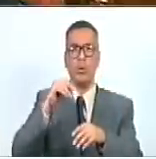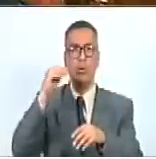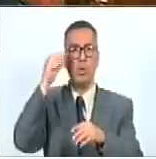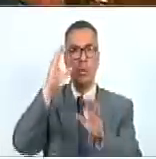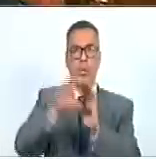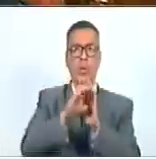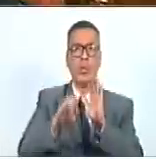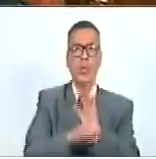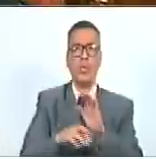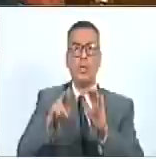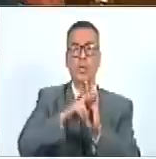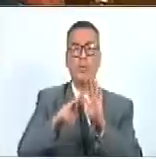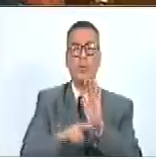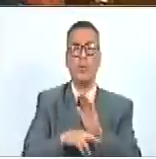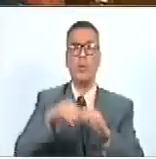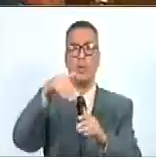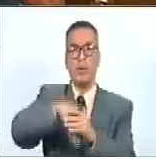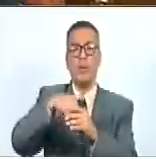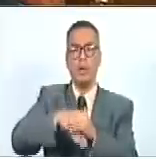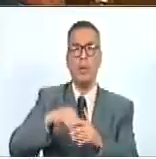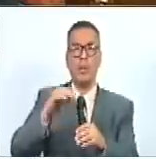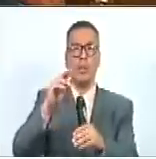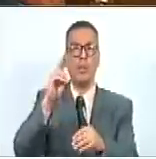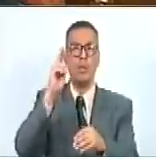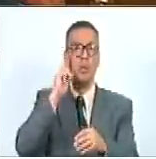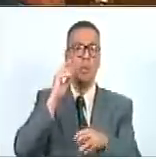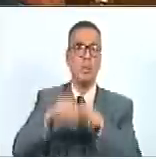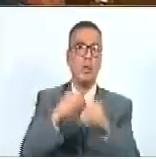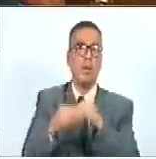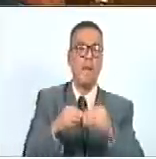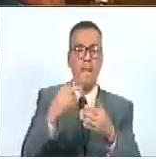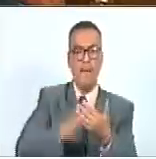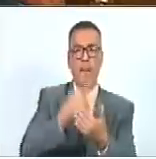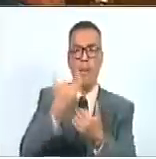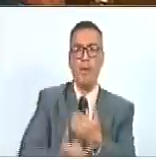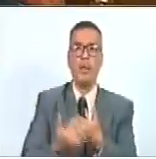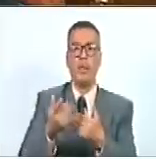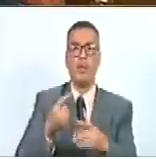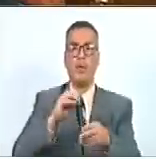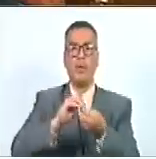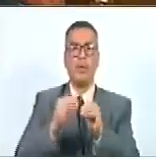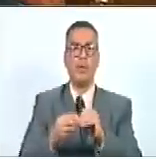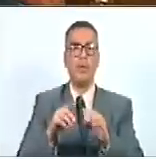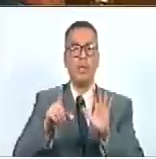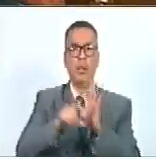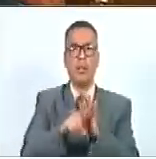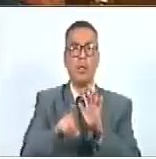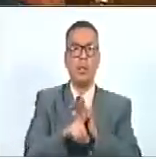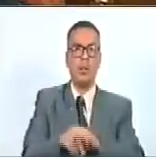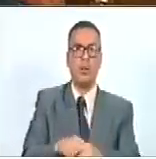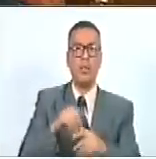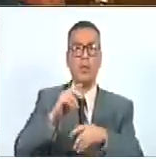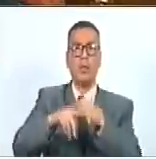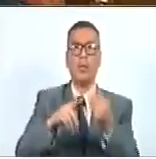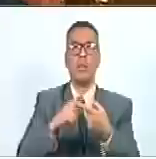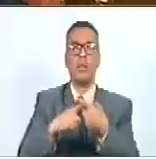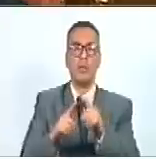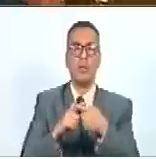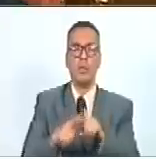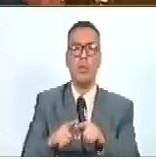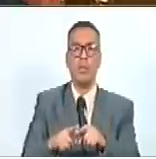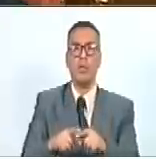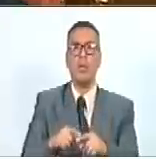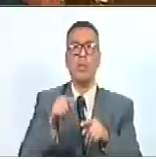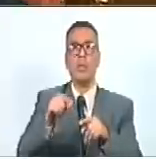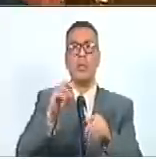Constitución de la República Bolivariana de Venezuela en el referido proyecto de reforma de ley. Sin otro particular al cual